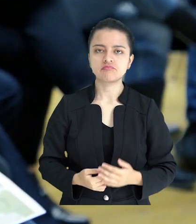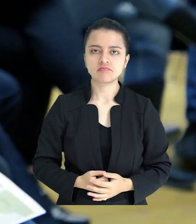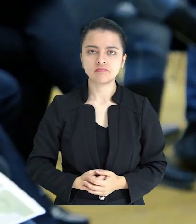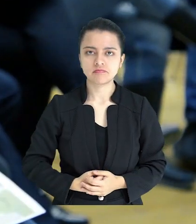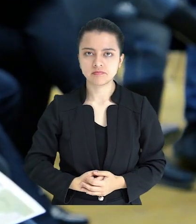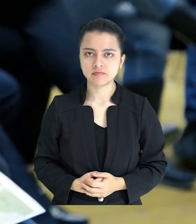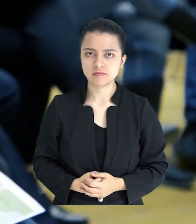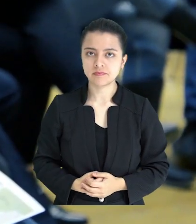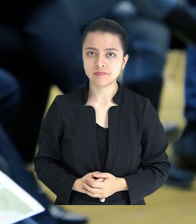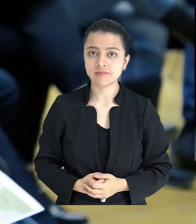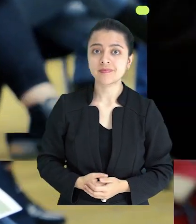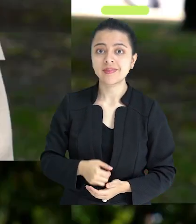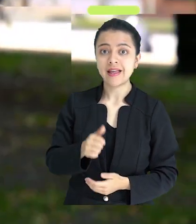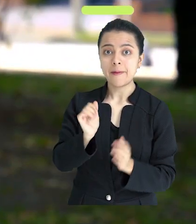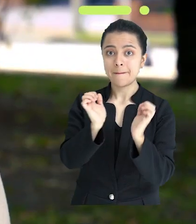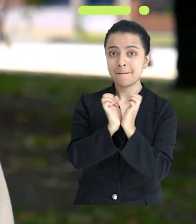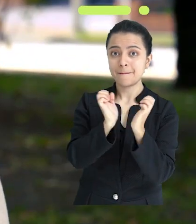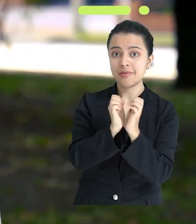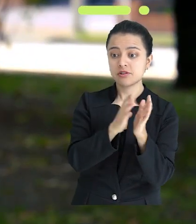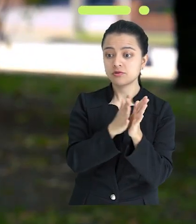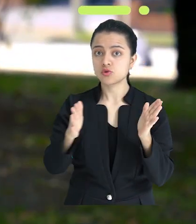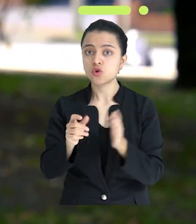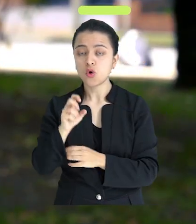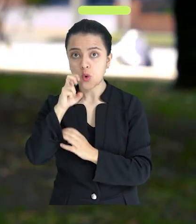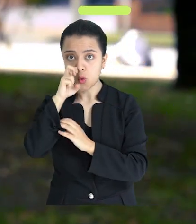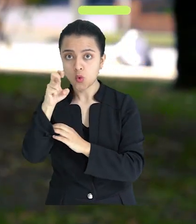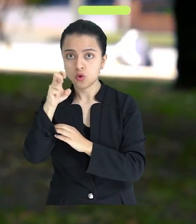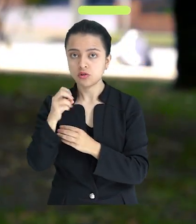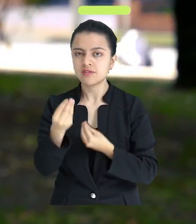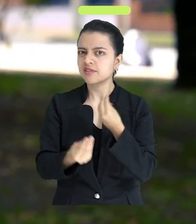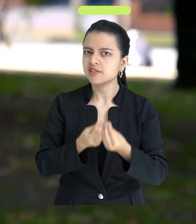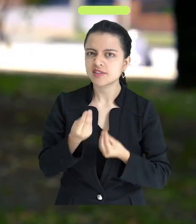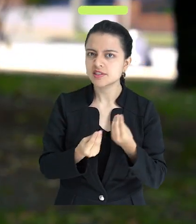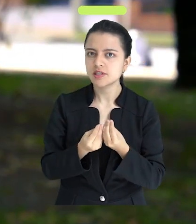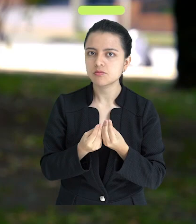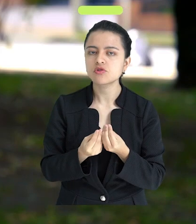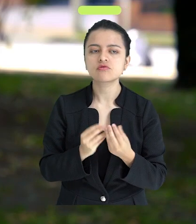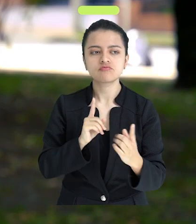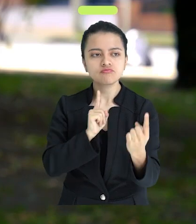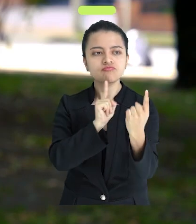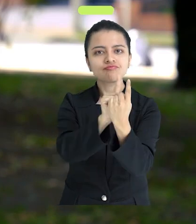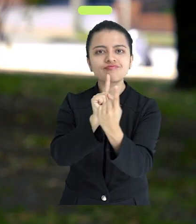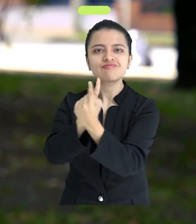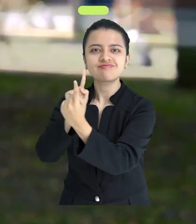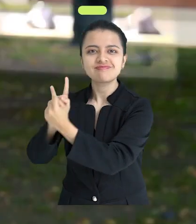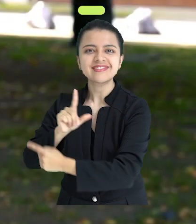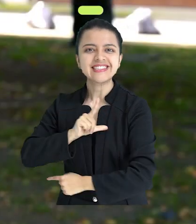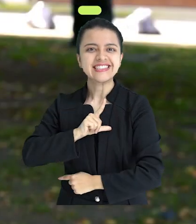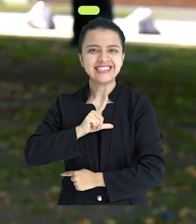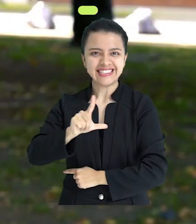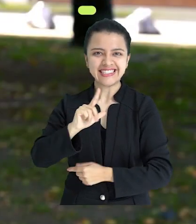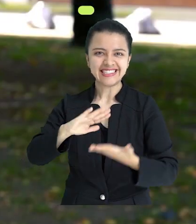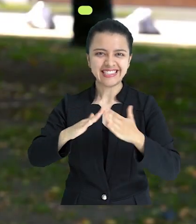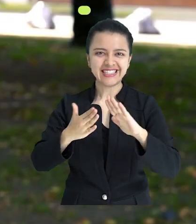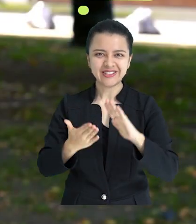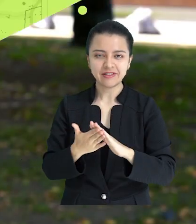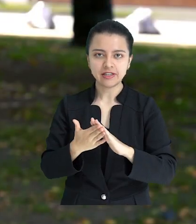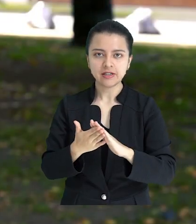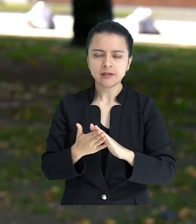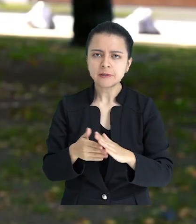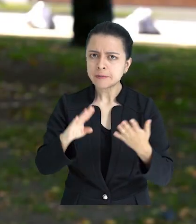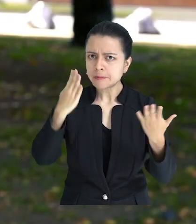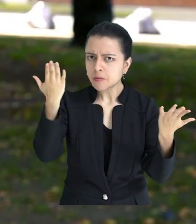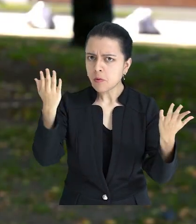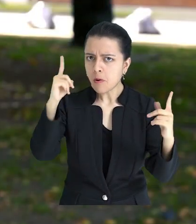frente al tema. En los meses de abril, mayo y junio se realizaron cuatro socializaciones con los principales líderes de USME, con los cuales se